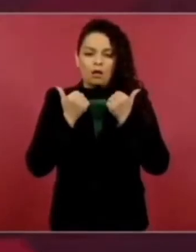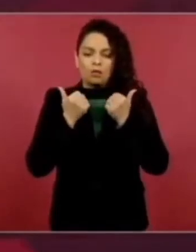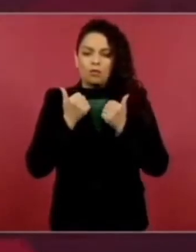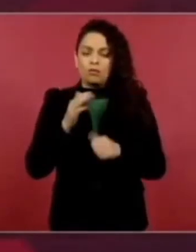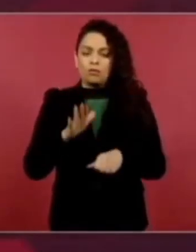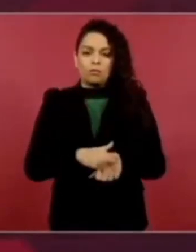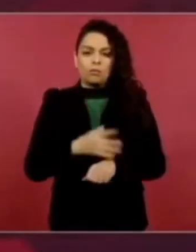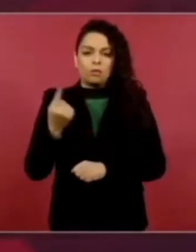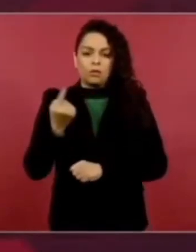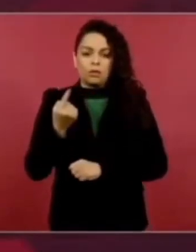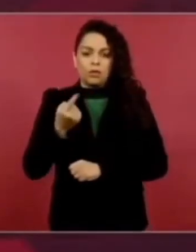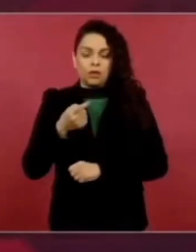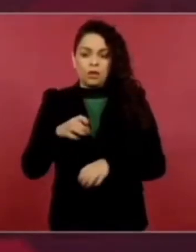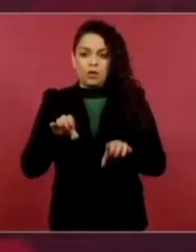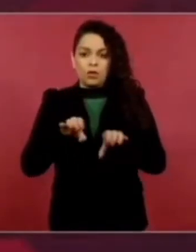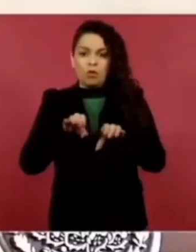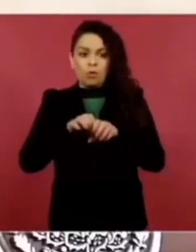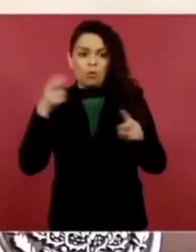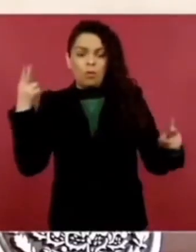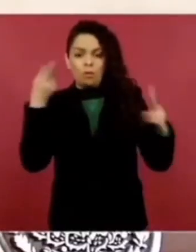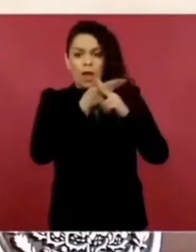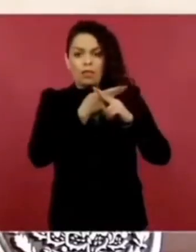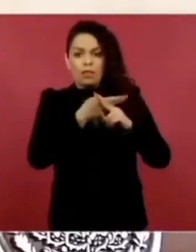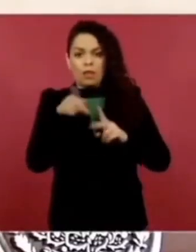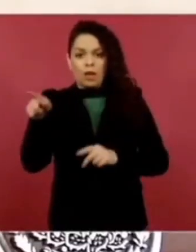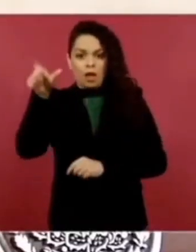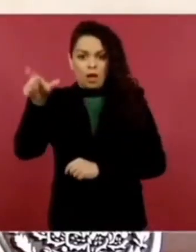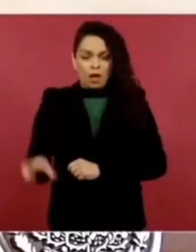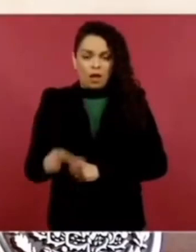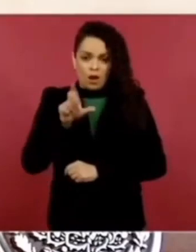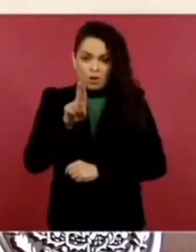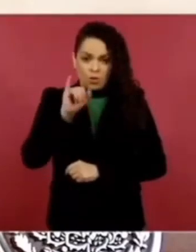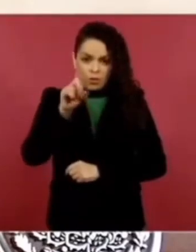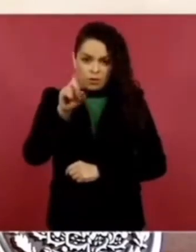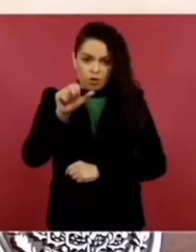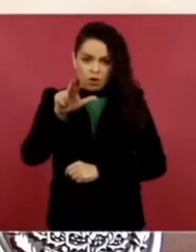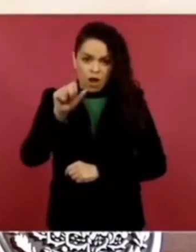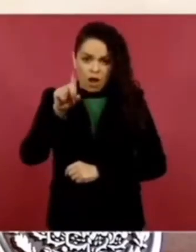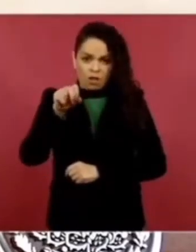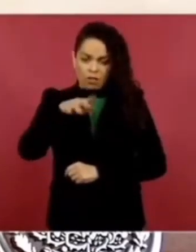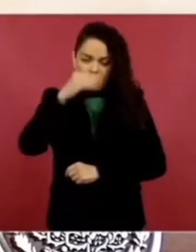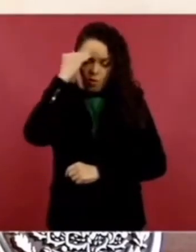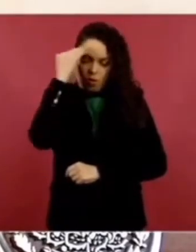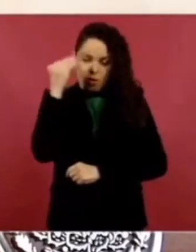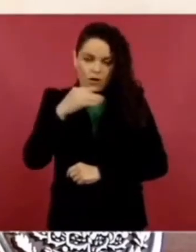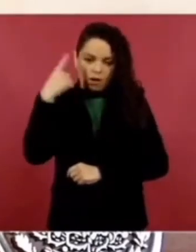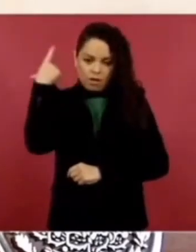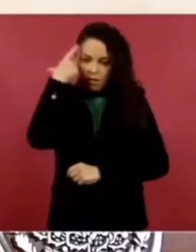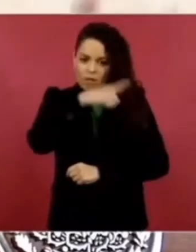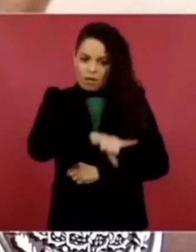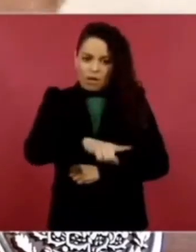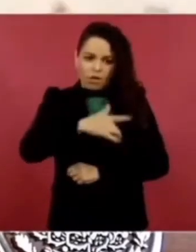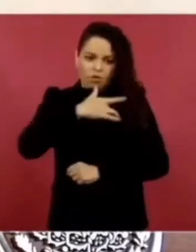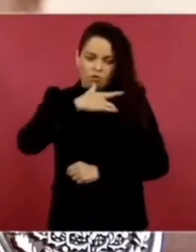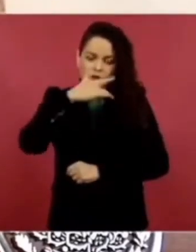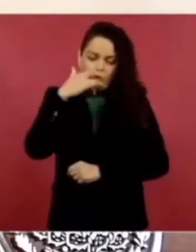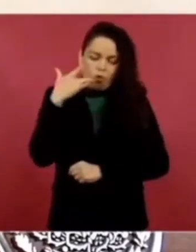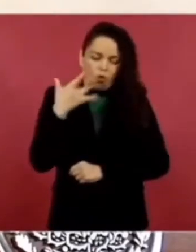a Luis Donaldo. Muy dolorosa. Bueno, pasa el tiempo,